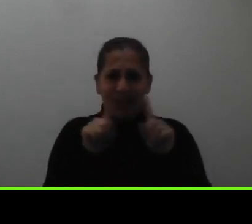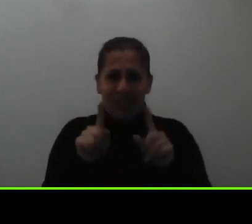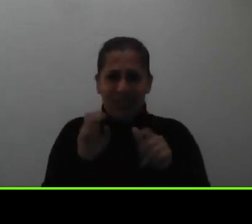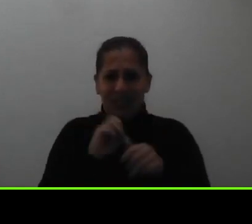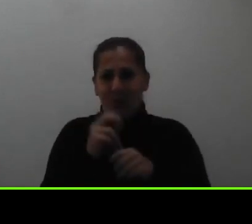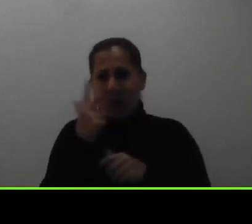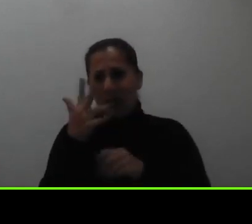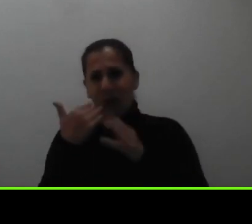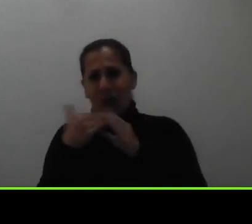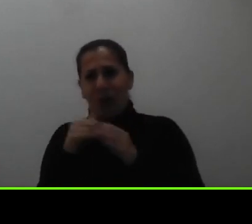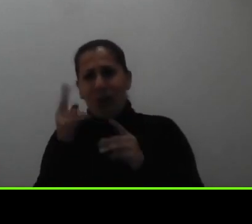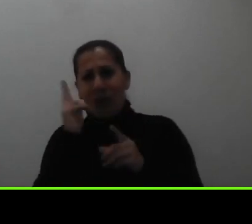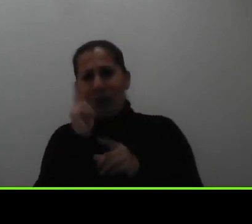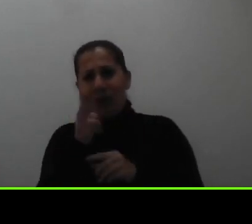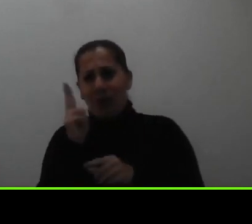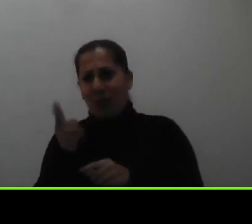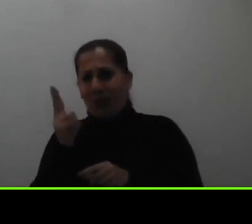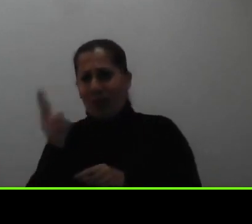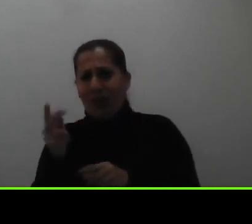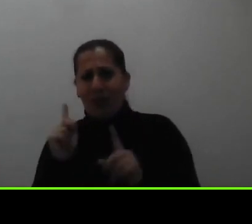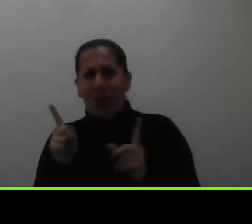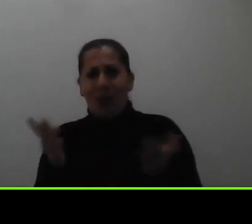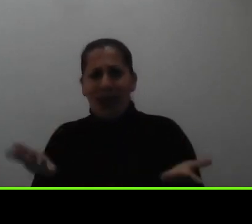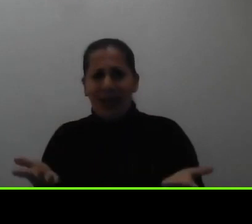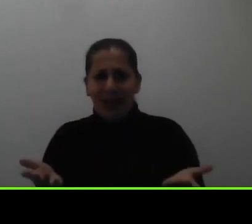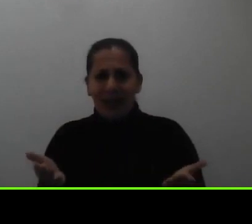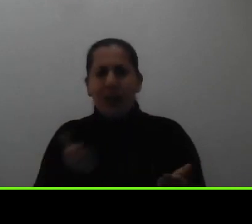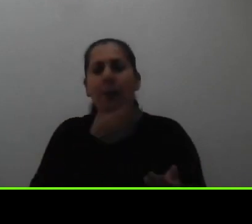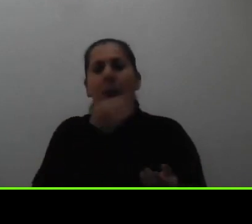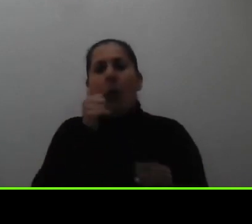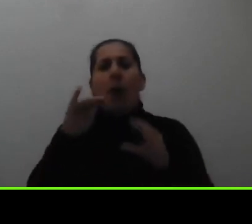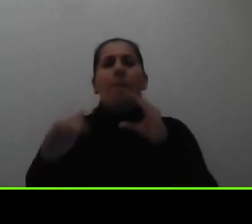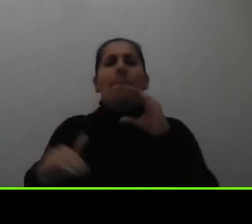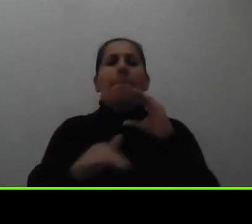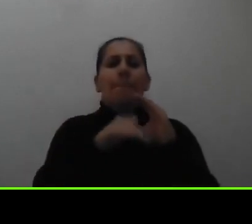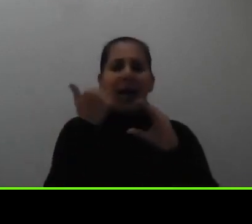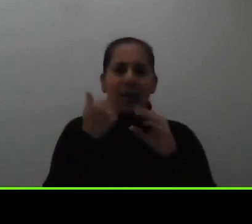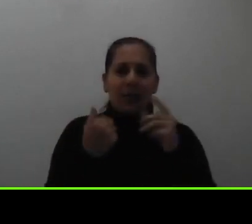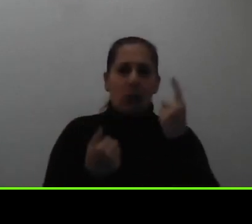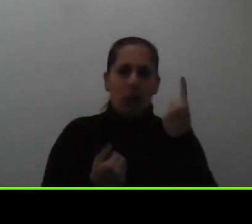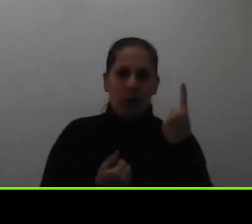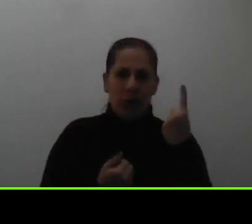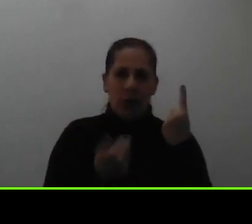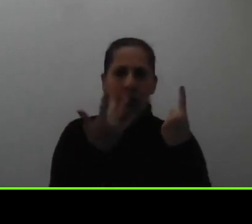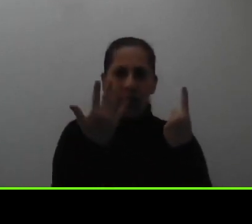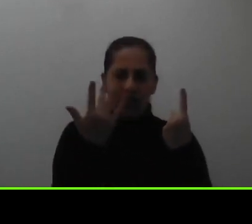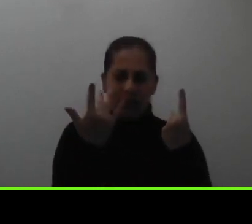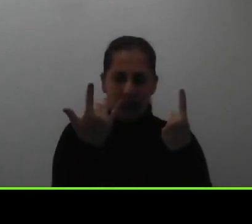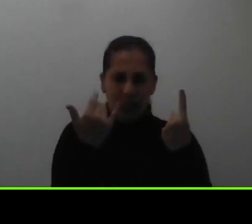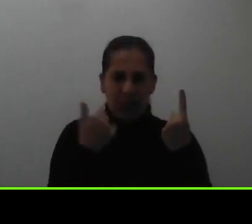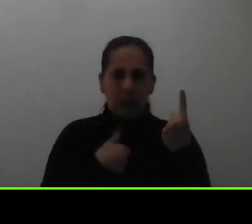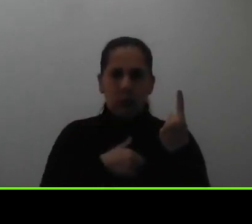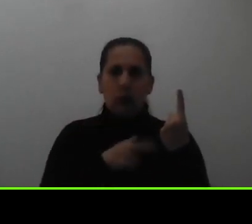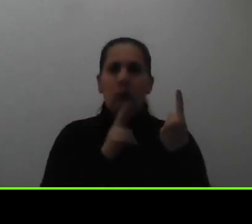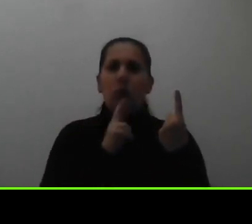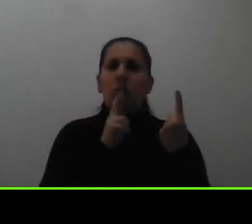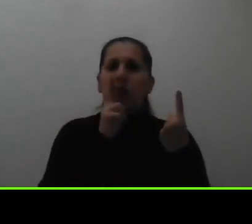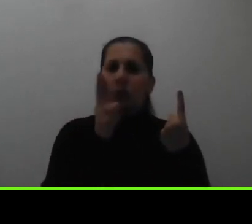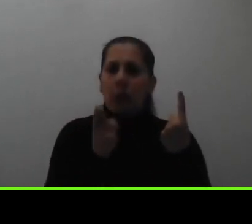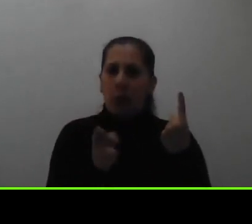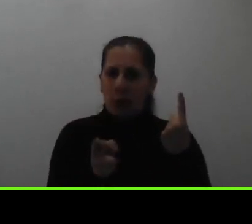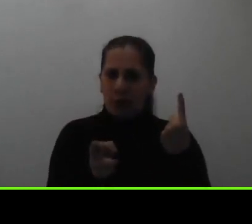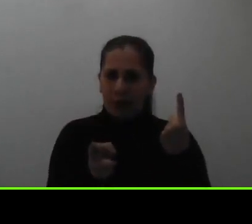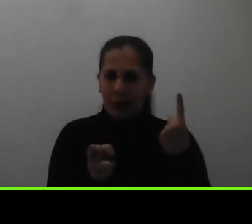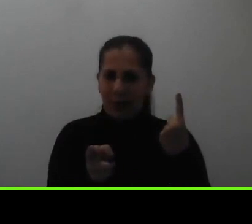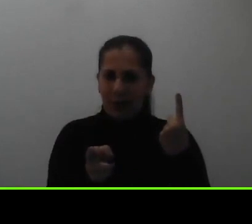tratemos de enviar un correo y darnos un tiempo de respuesta a nosotros nunca un correo de becas o procuramos que eso